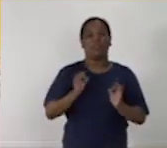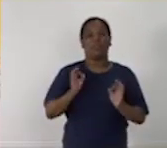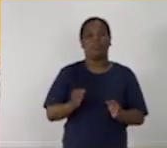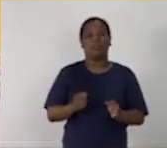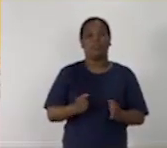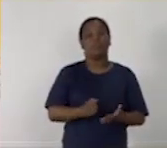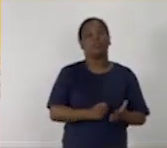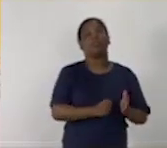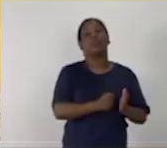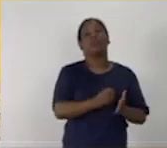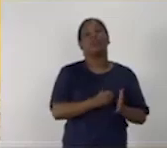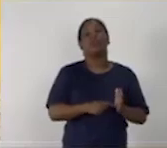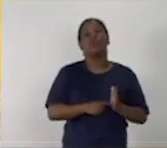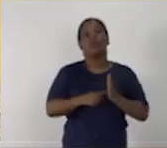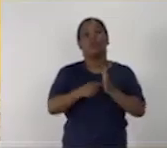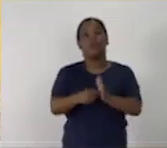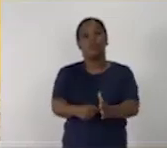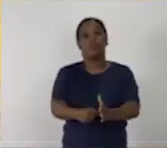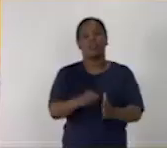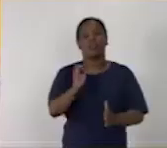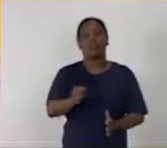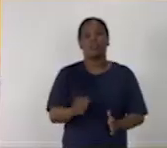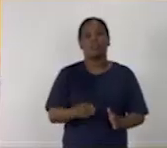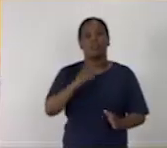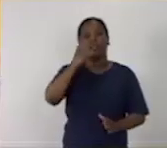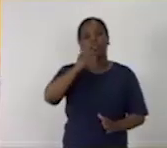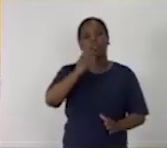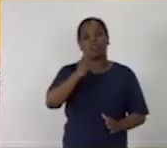acompañarse siempre del diccionario.